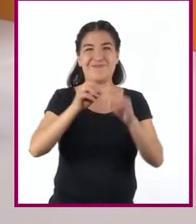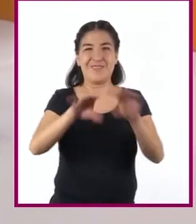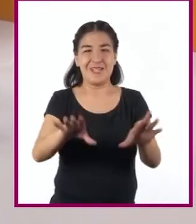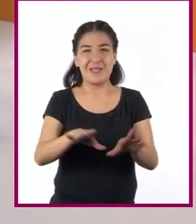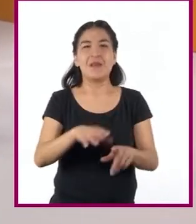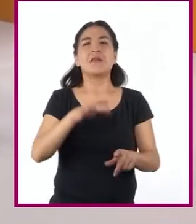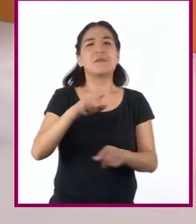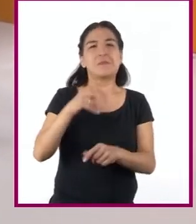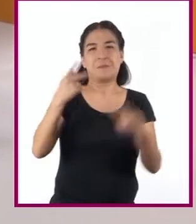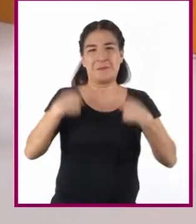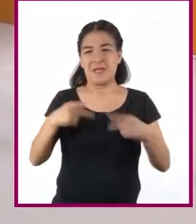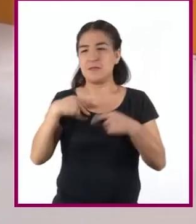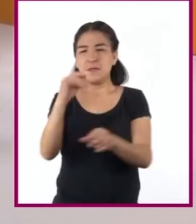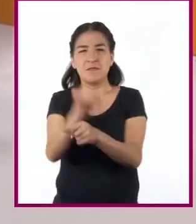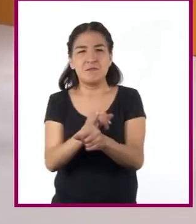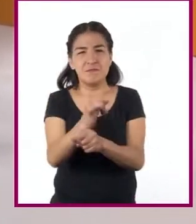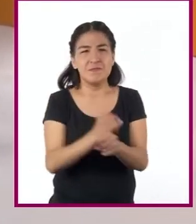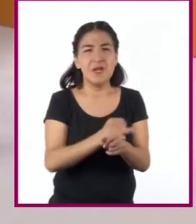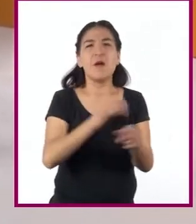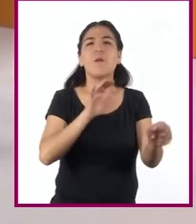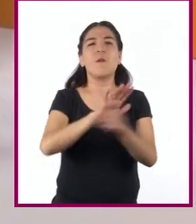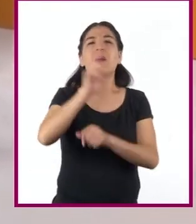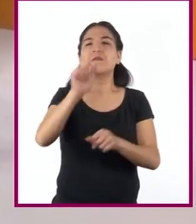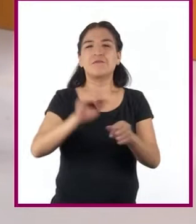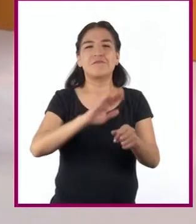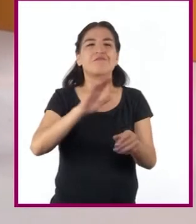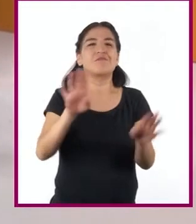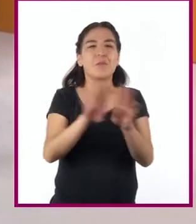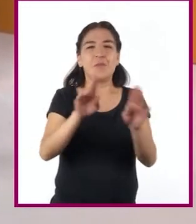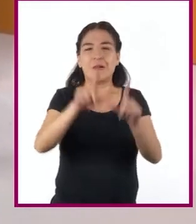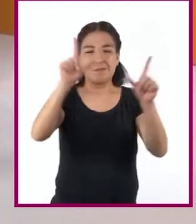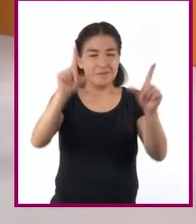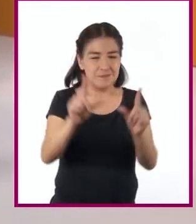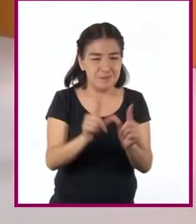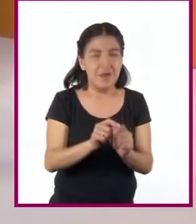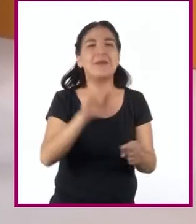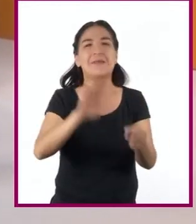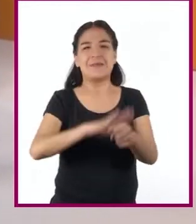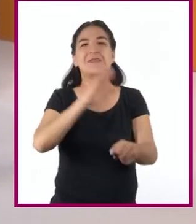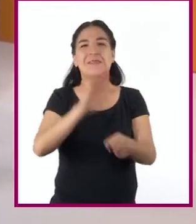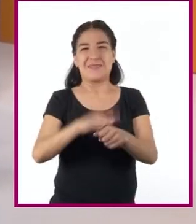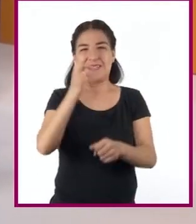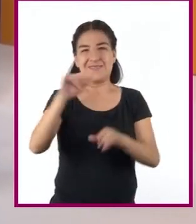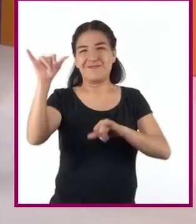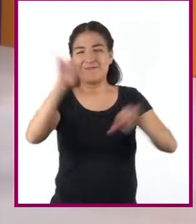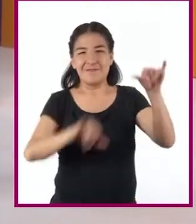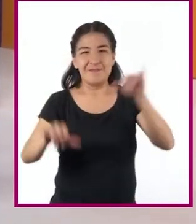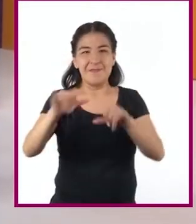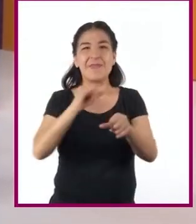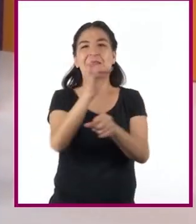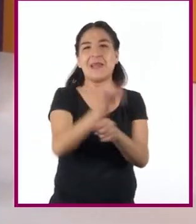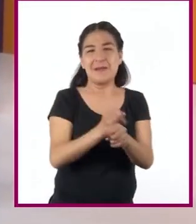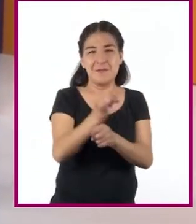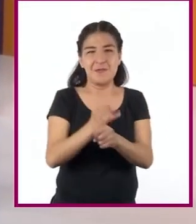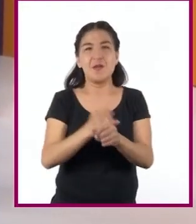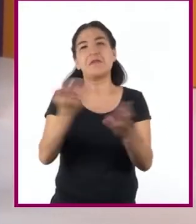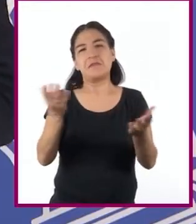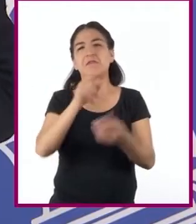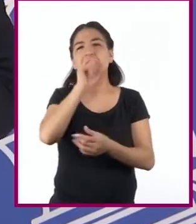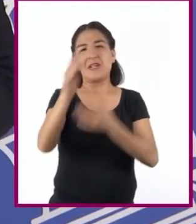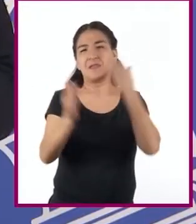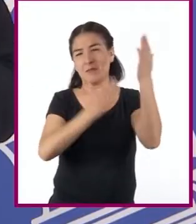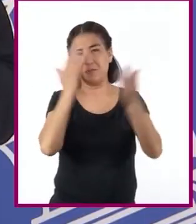el investigador establece las conclusiones a las que llegó a través del experimento, investigación o estudio.